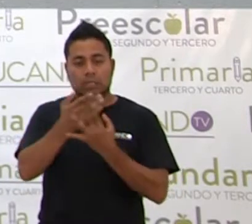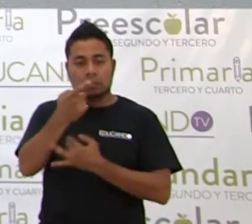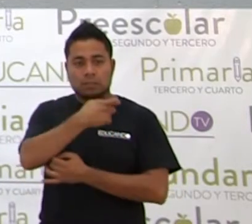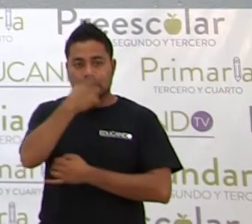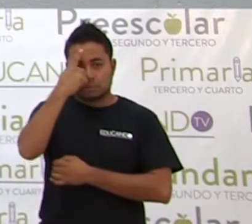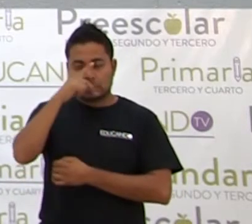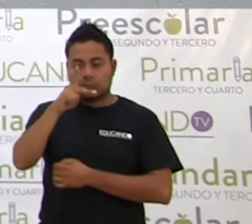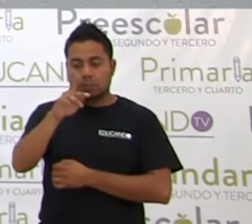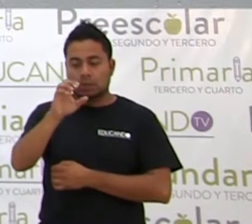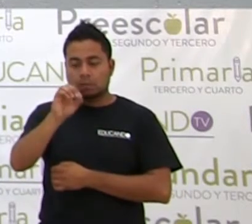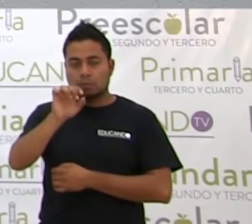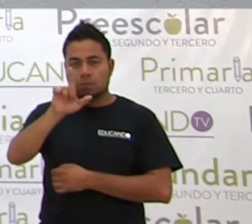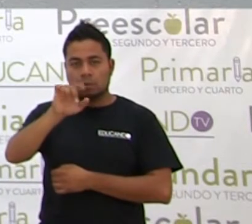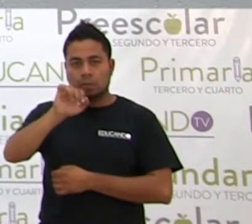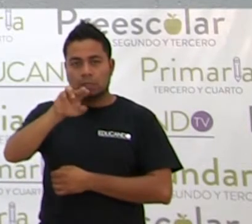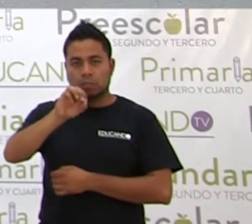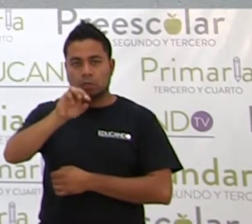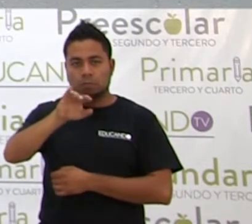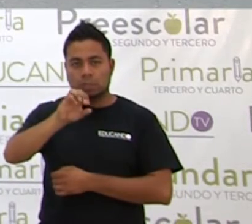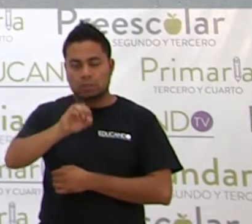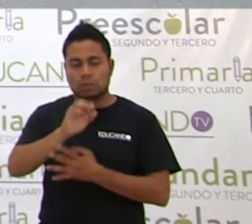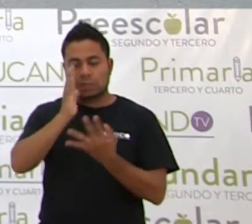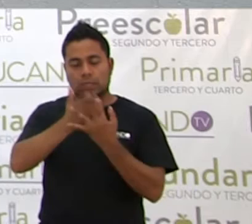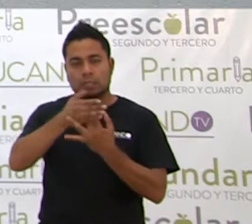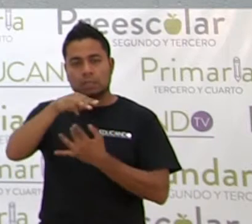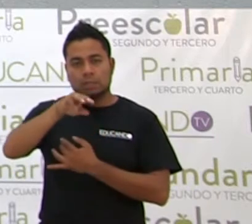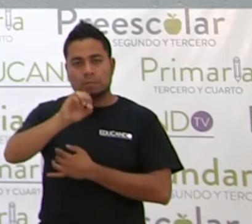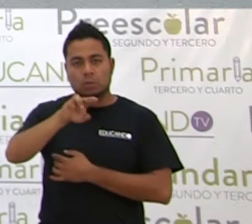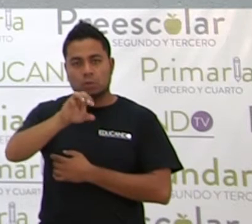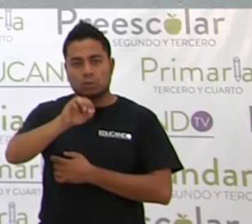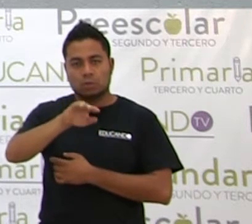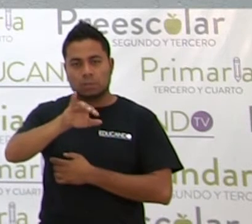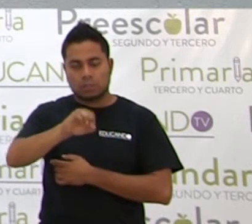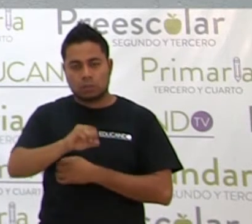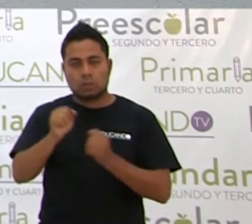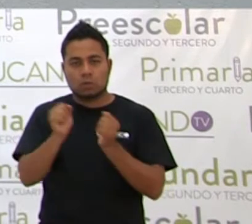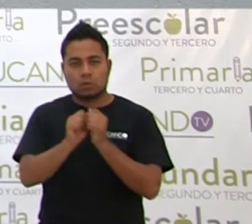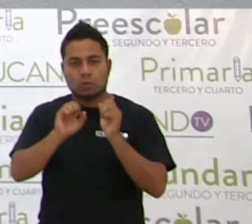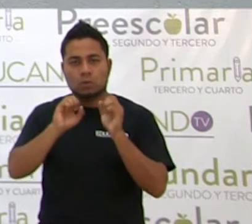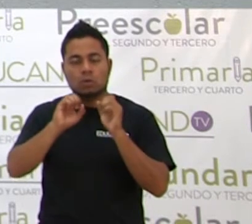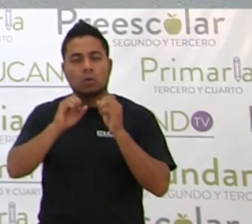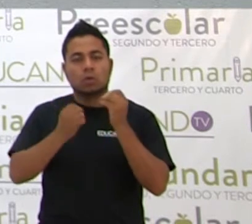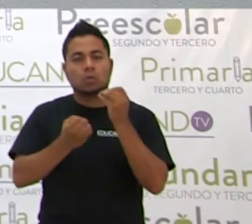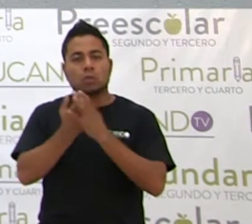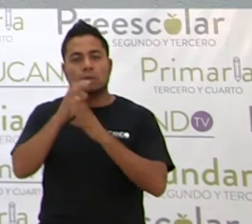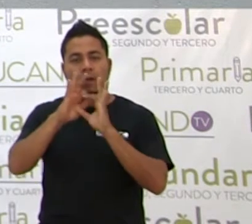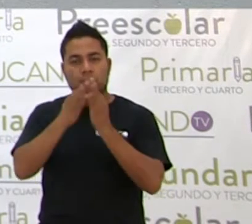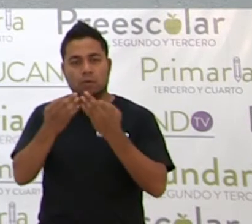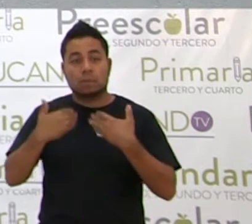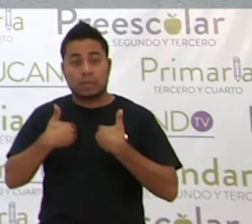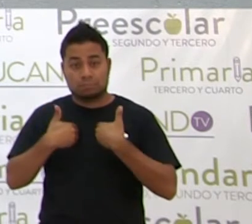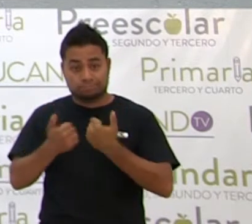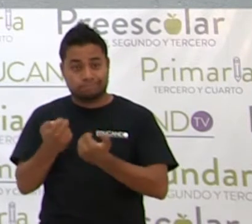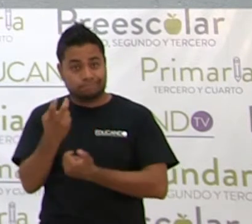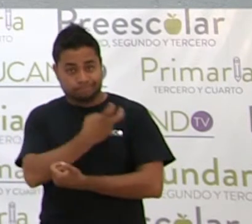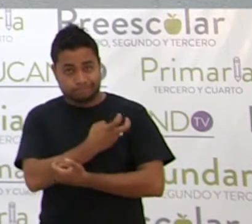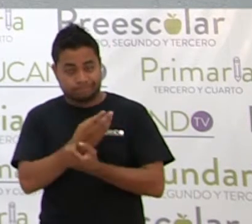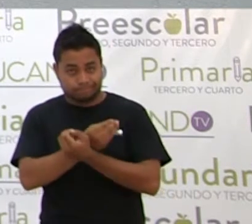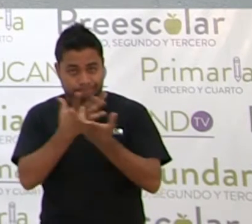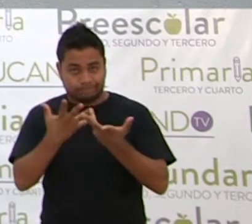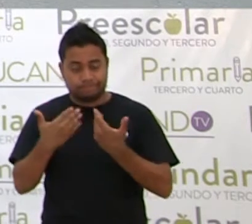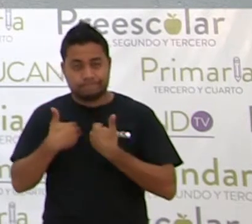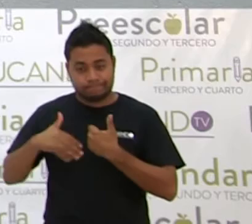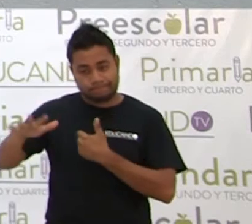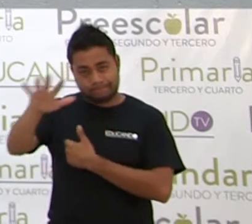de polinomio entre monomio, con la nueva metodología. ¿Quedó claro? ¿Sí? ¿Se